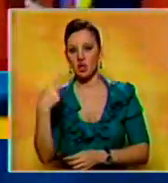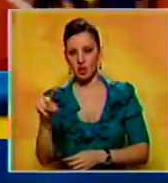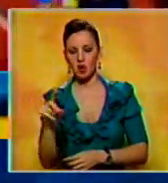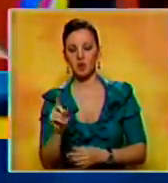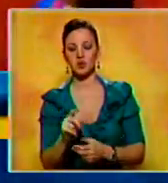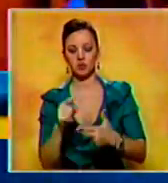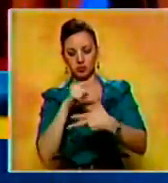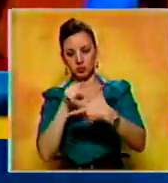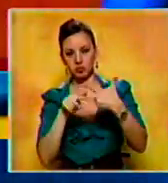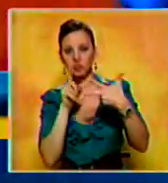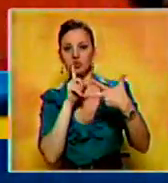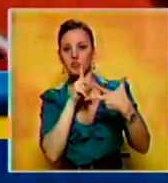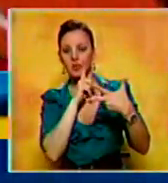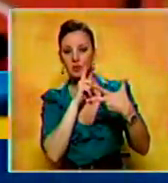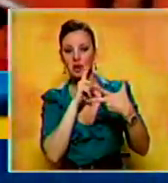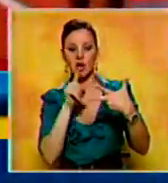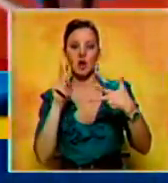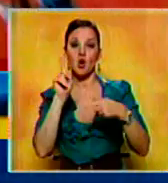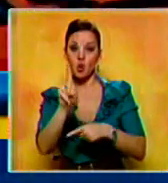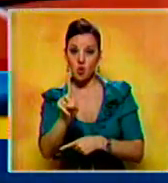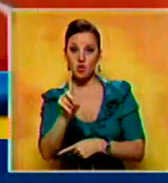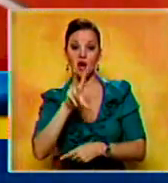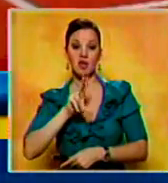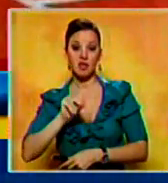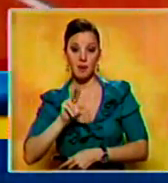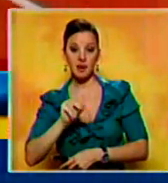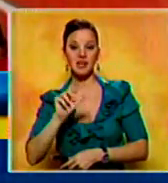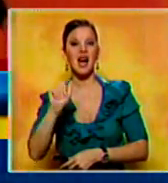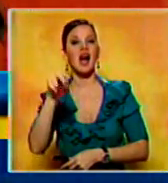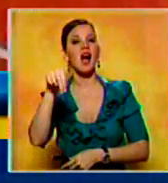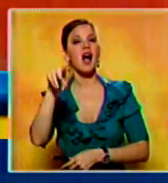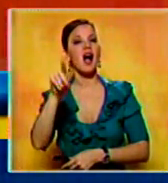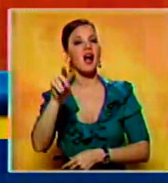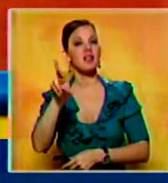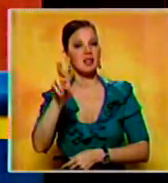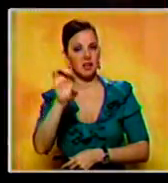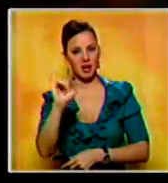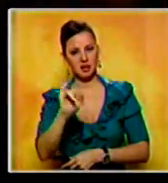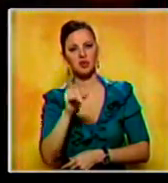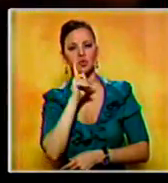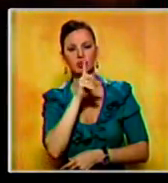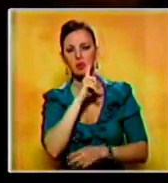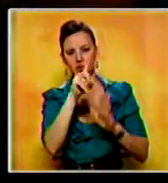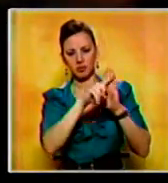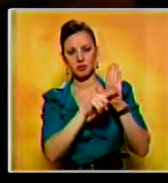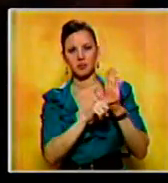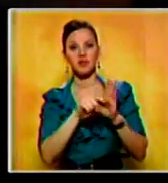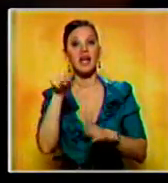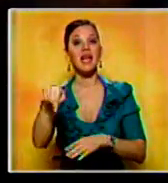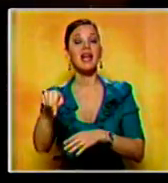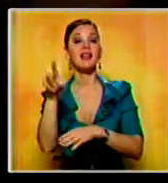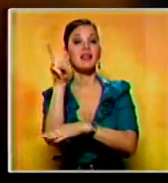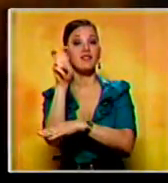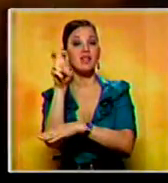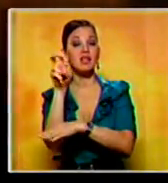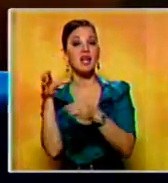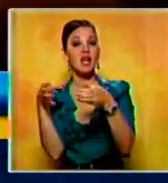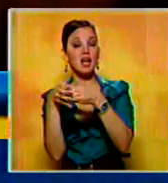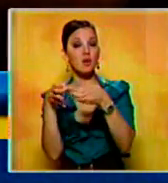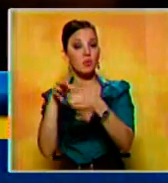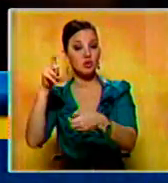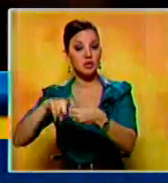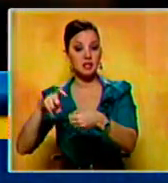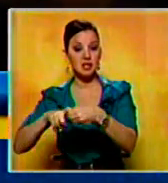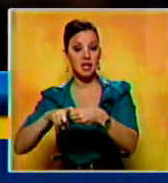y Giovanni Martínez, una de plata de Andrés Madera y una de bronce de Elaine Martínez. Este viernes, el Sindicato Mundial de Futbolistas,